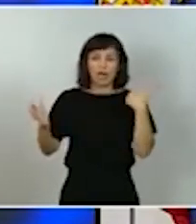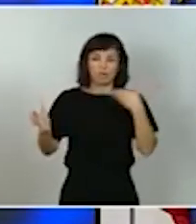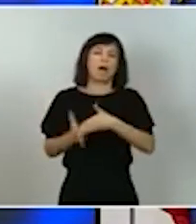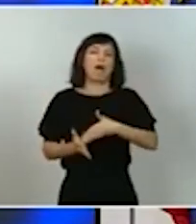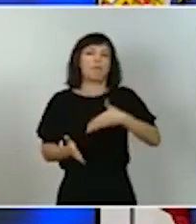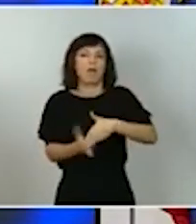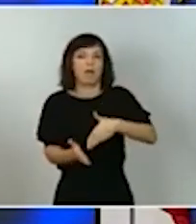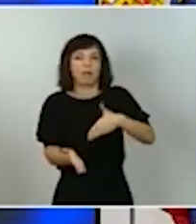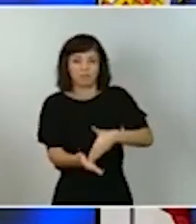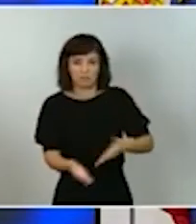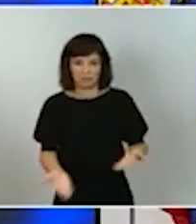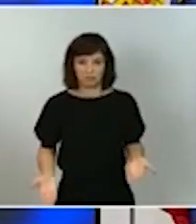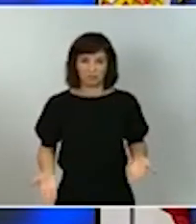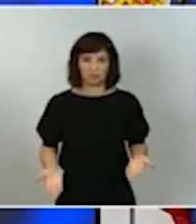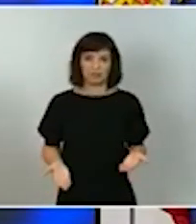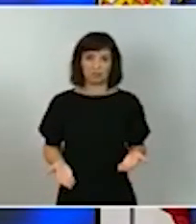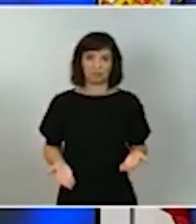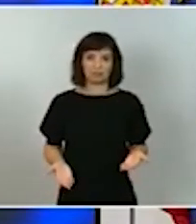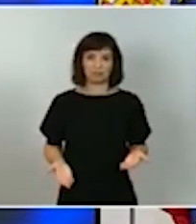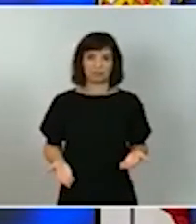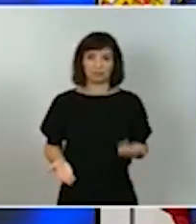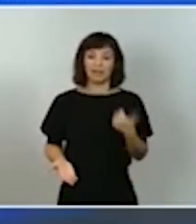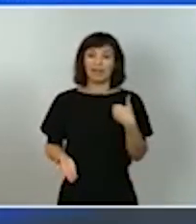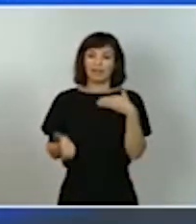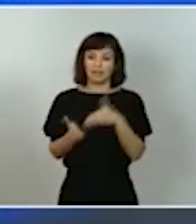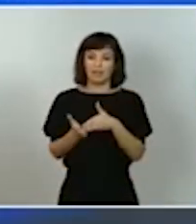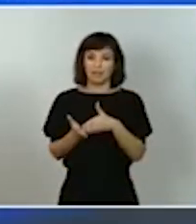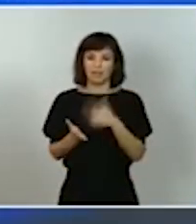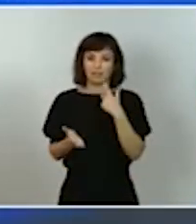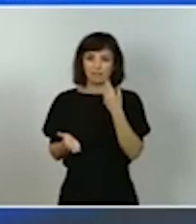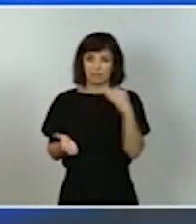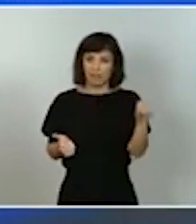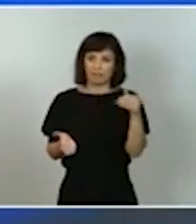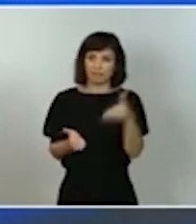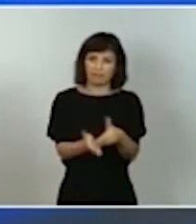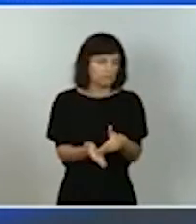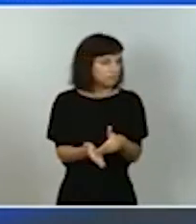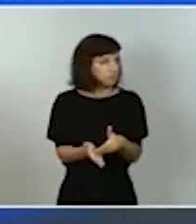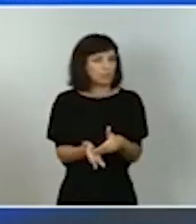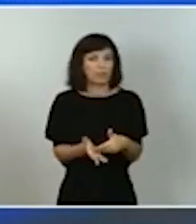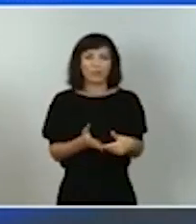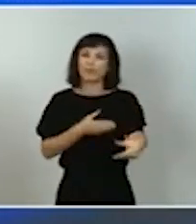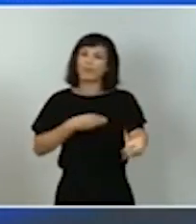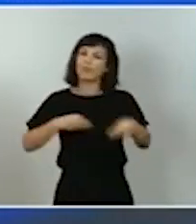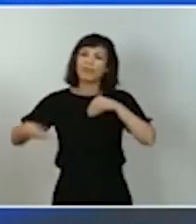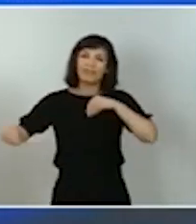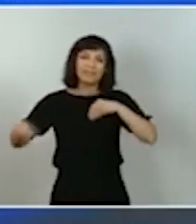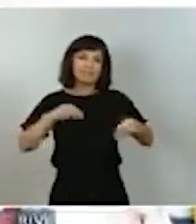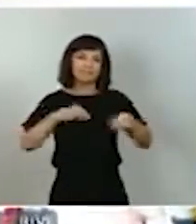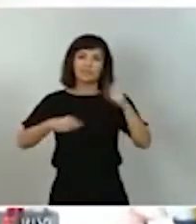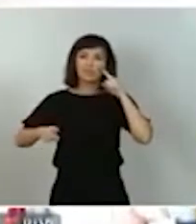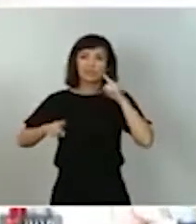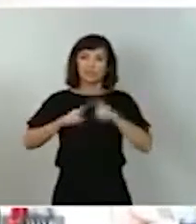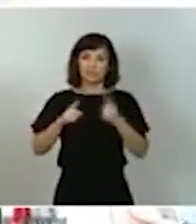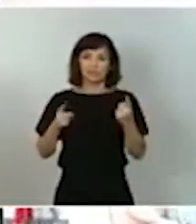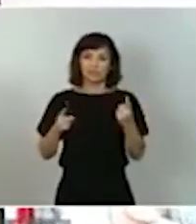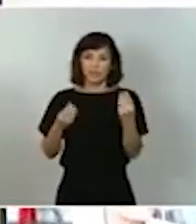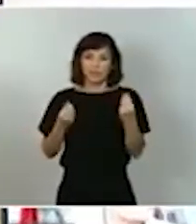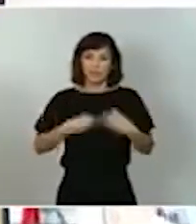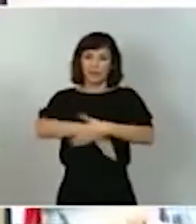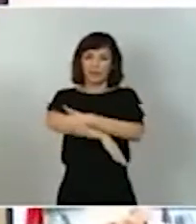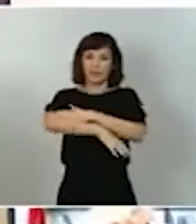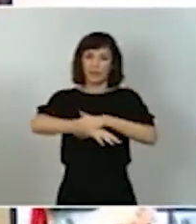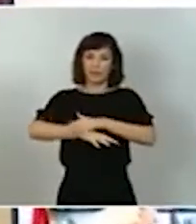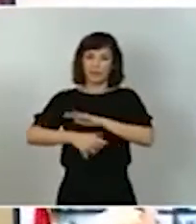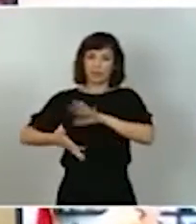dificultades no podemos añadir más dificultad sino más flexibilidad para la absorción en los parámetros de buen gobierno a los que